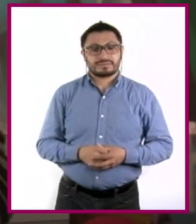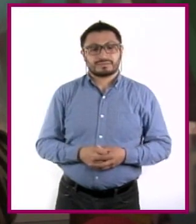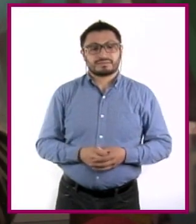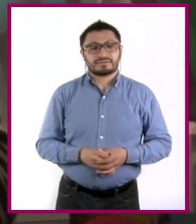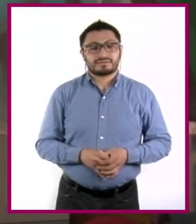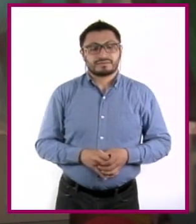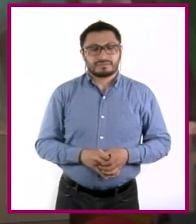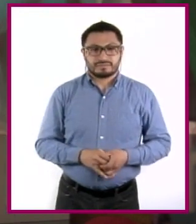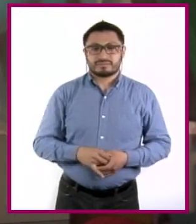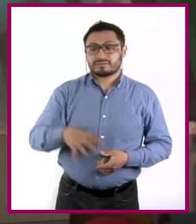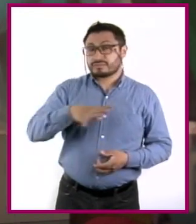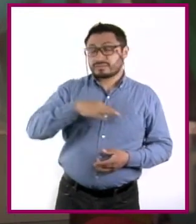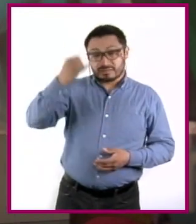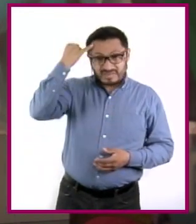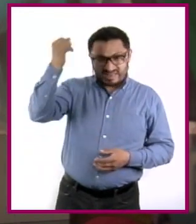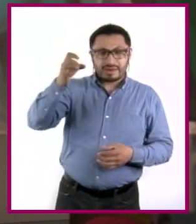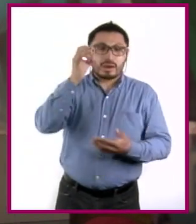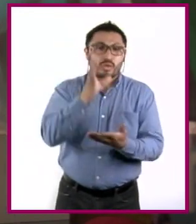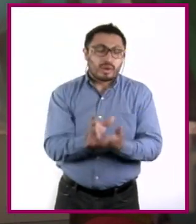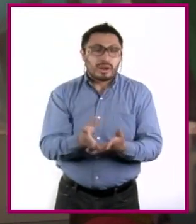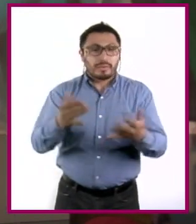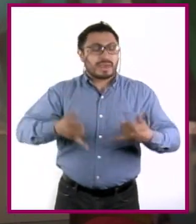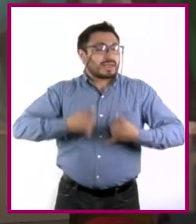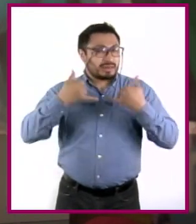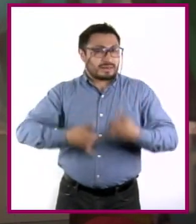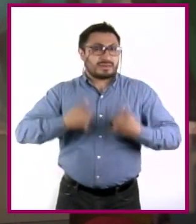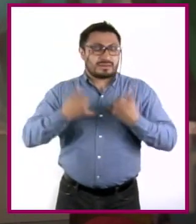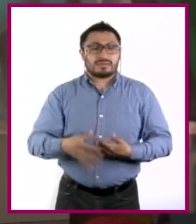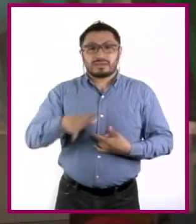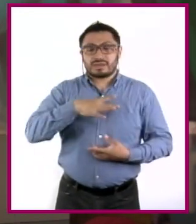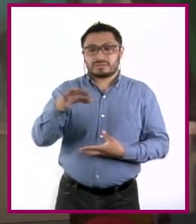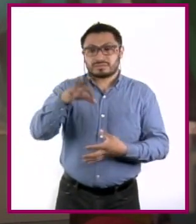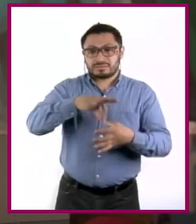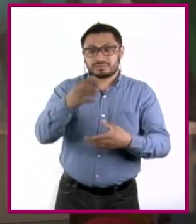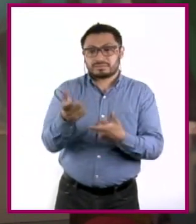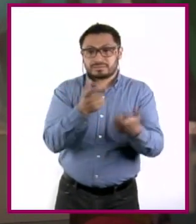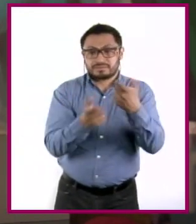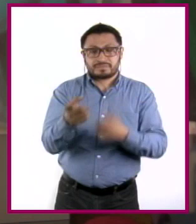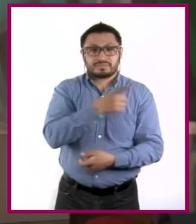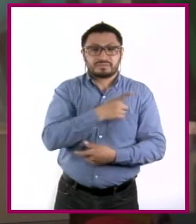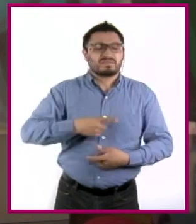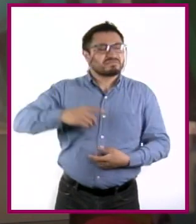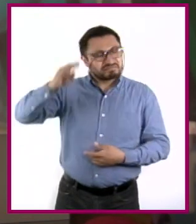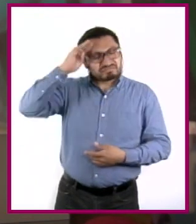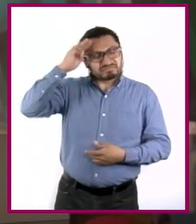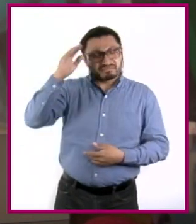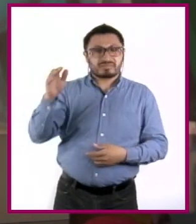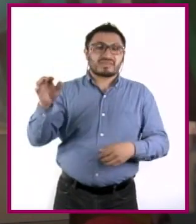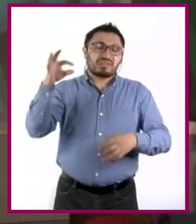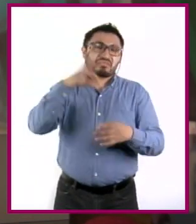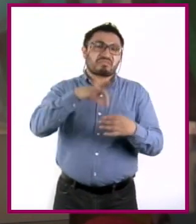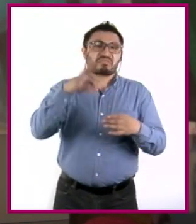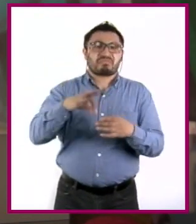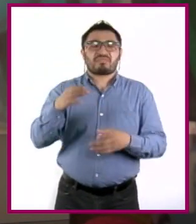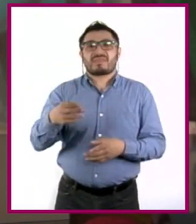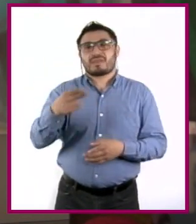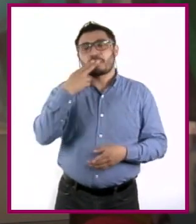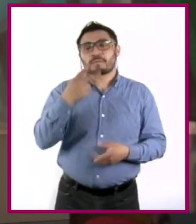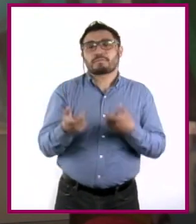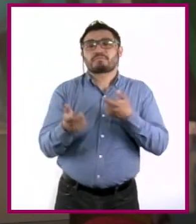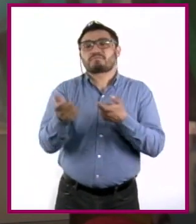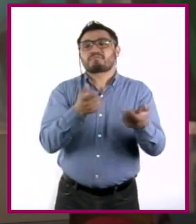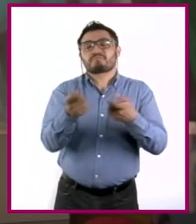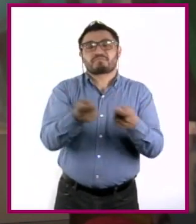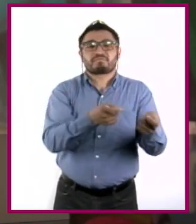Existe la creencia de que solamente las y los jóvenes que ganan mucho dinero deberían estar pensando en ahorro y manejo de finanzas.